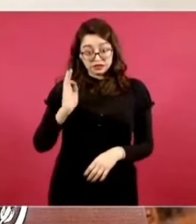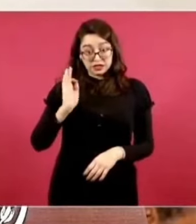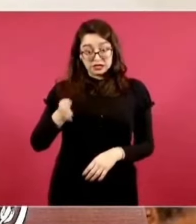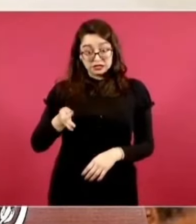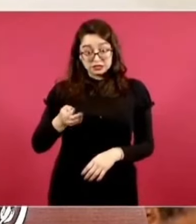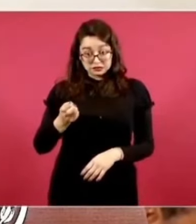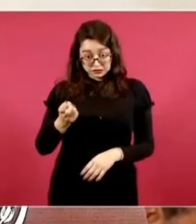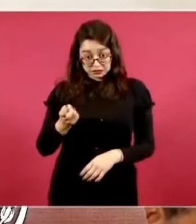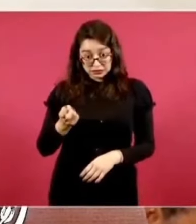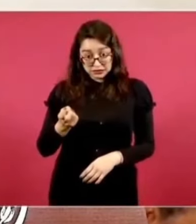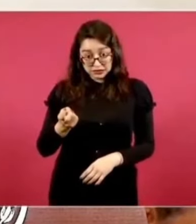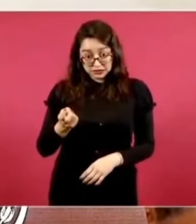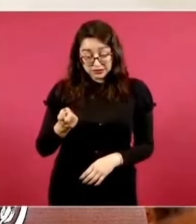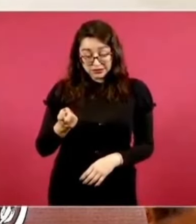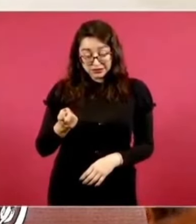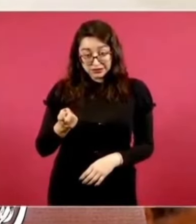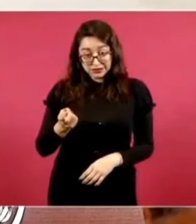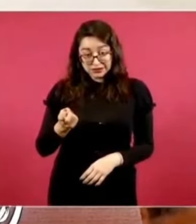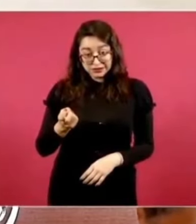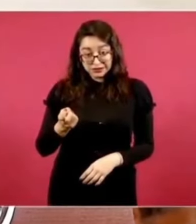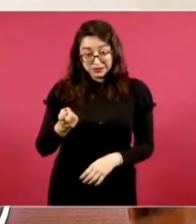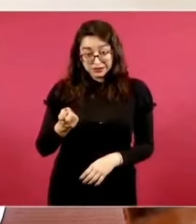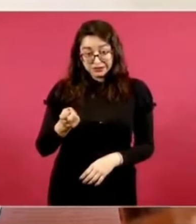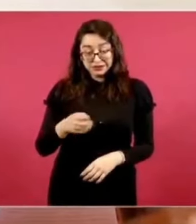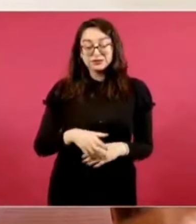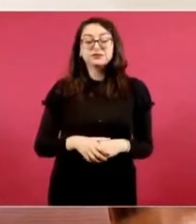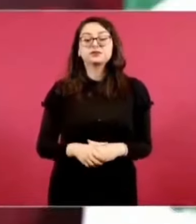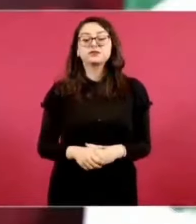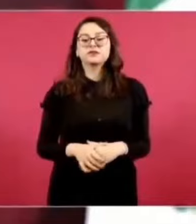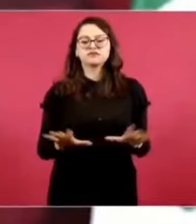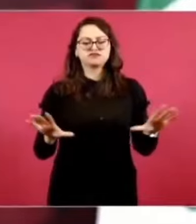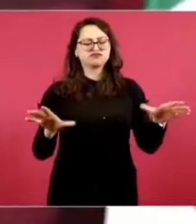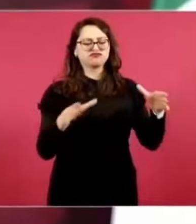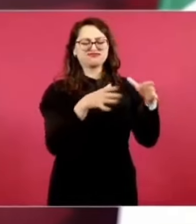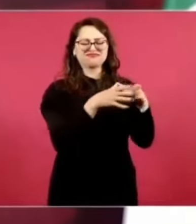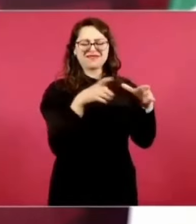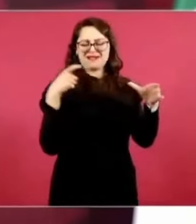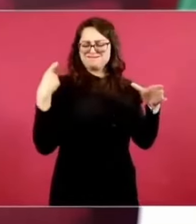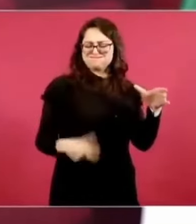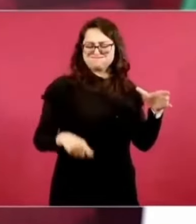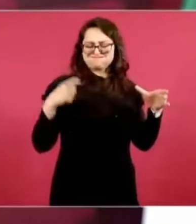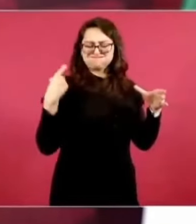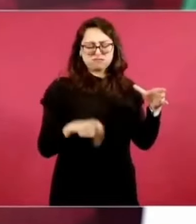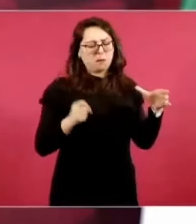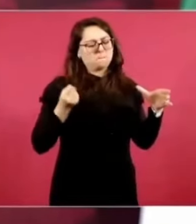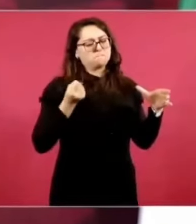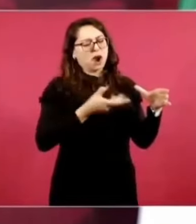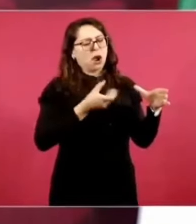o aceptaríamos de que si le va bien a los de arriba les va a ir bien a los de abajo